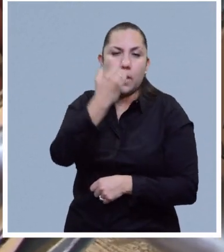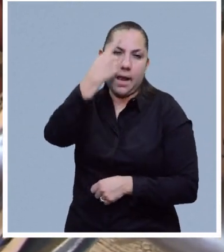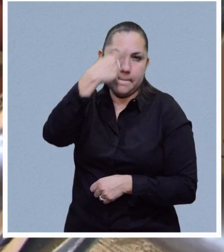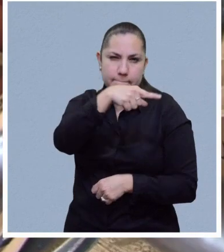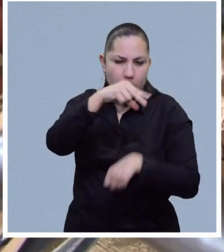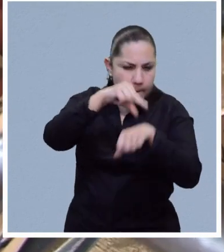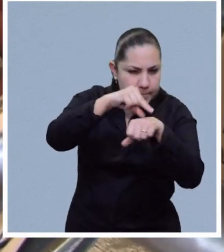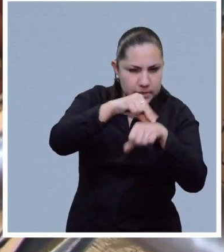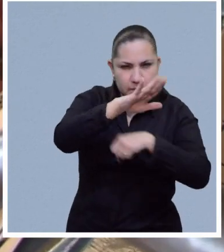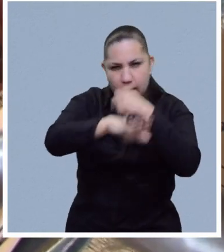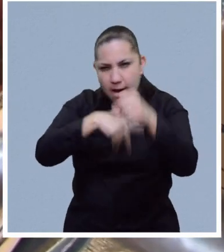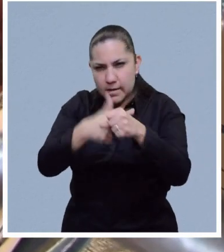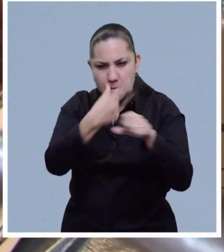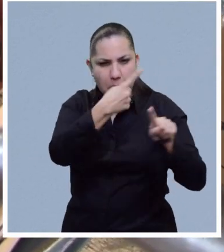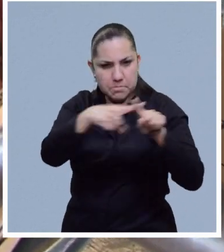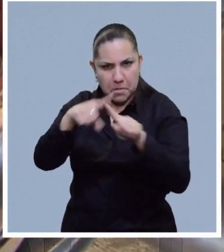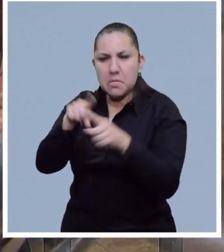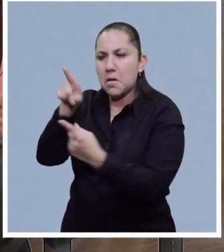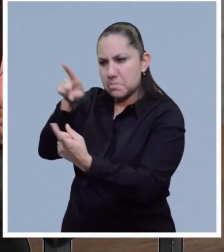Isotecnia.